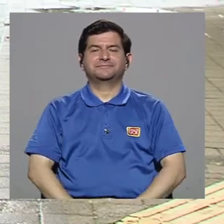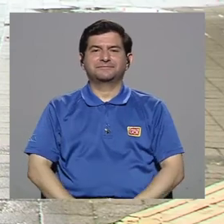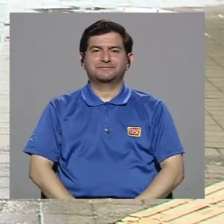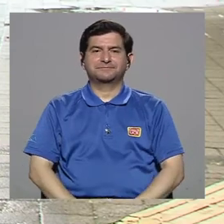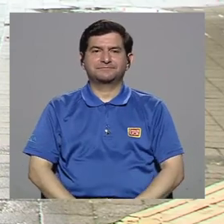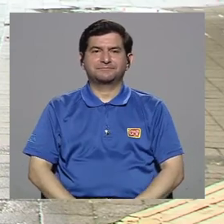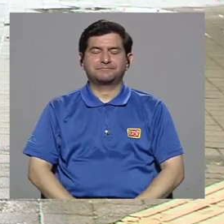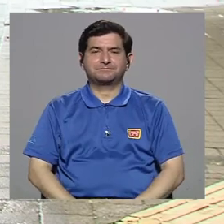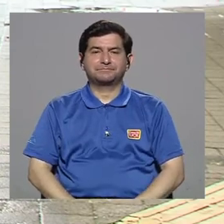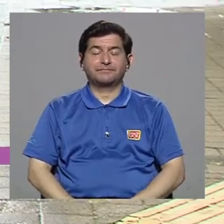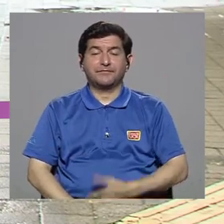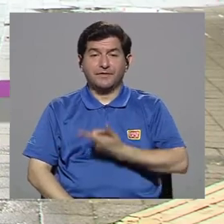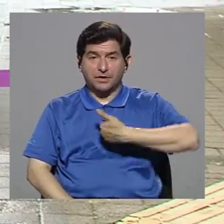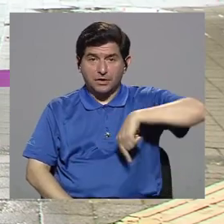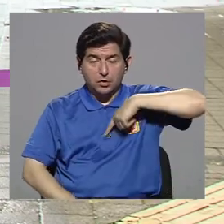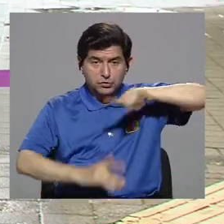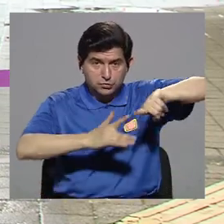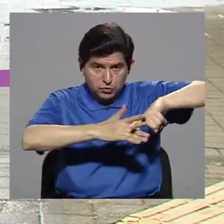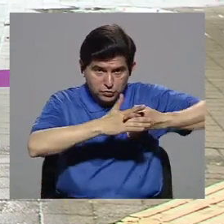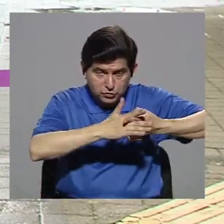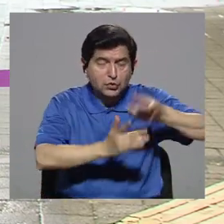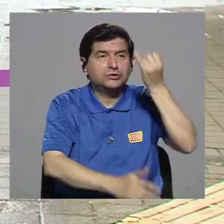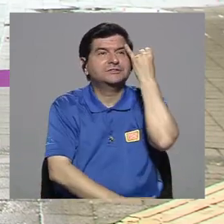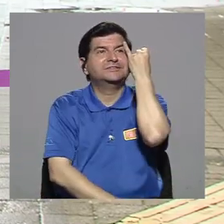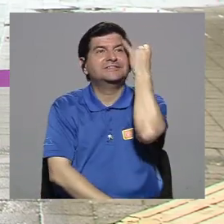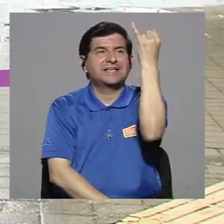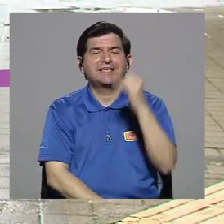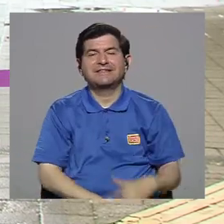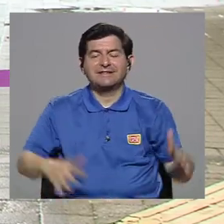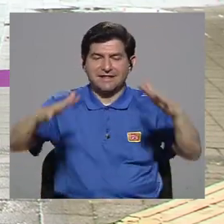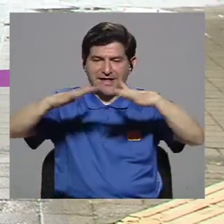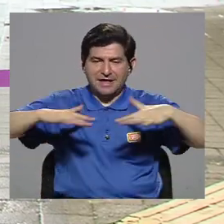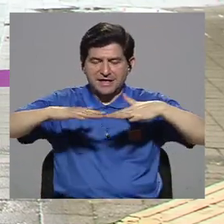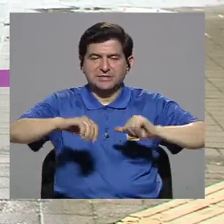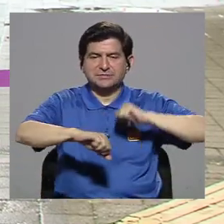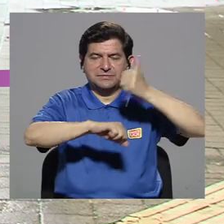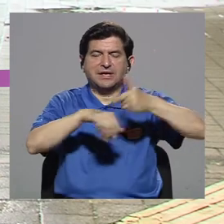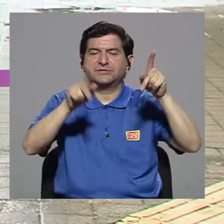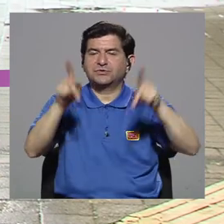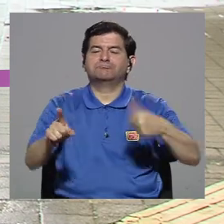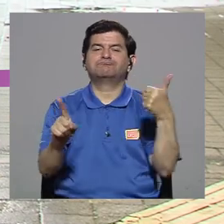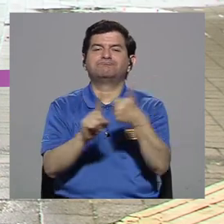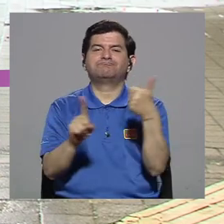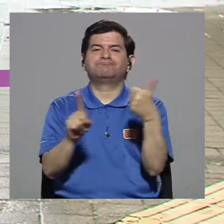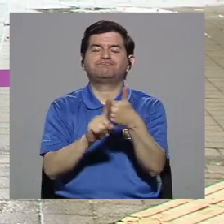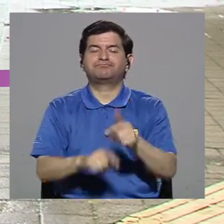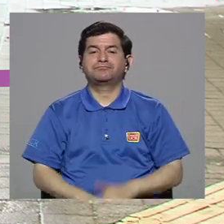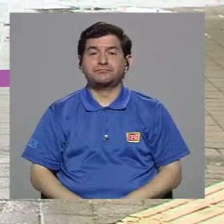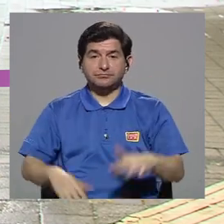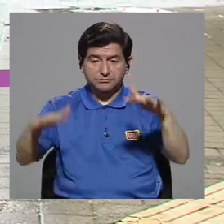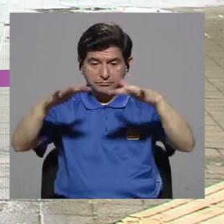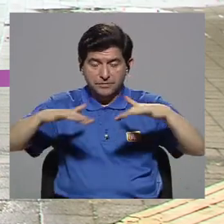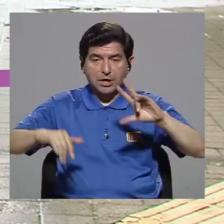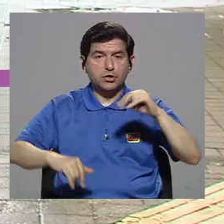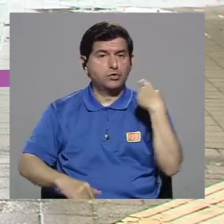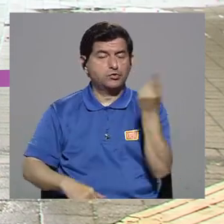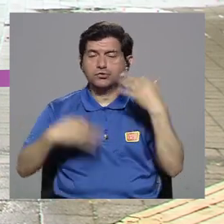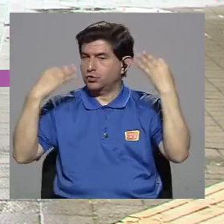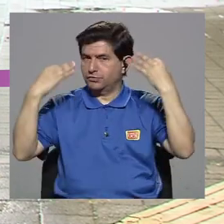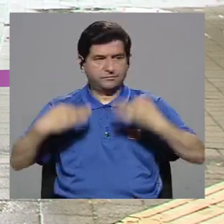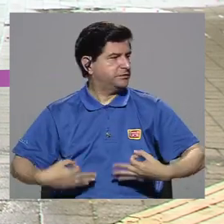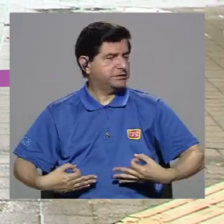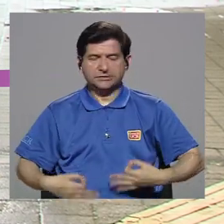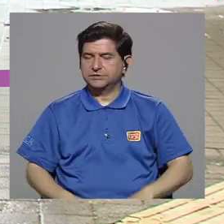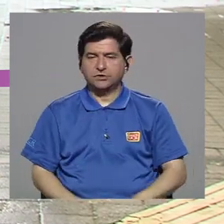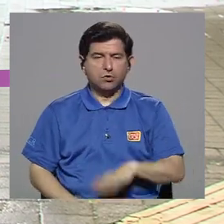Bueno, partimos de la idea de que el espacio lo crea la gente, verdad, el espacio no es solo lo físico, el espacio no es solo lo